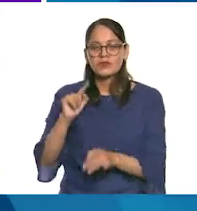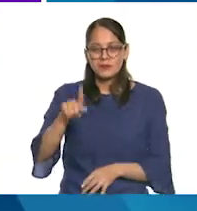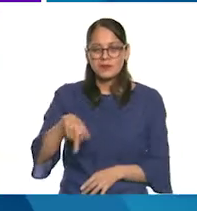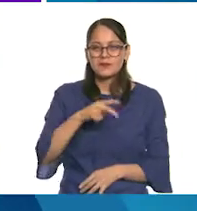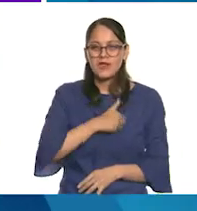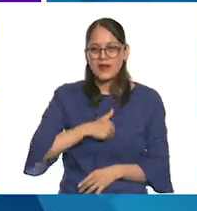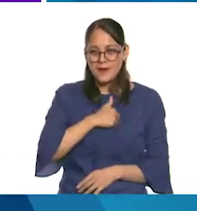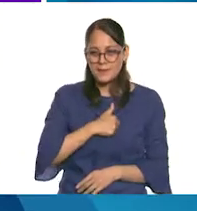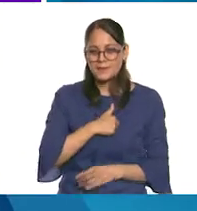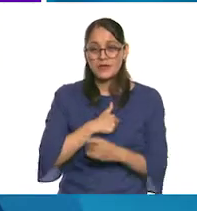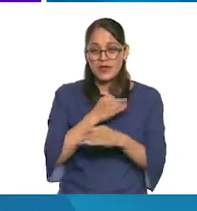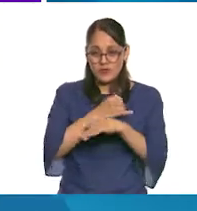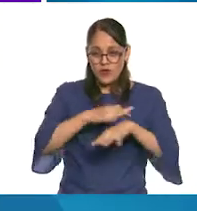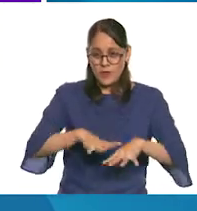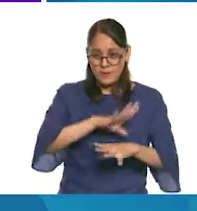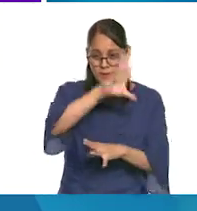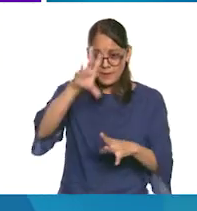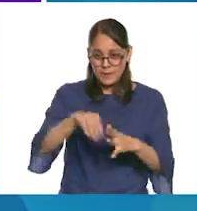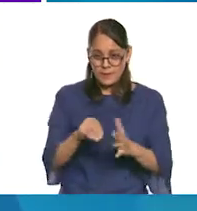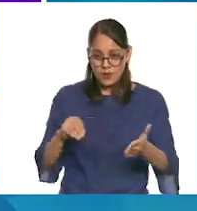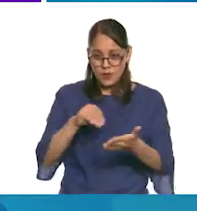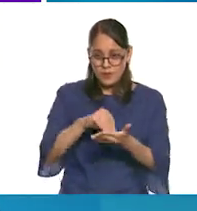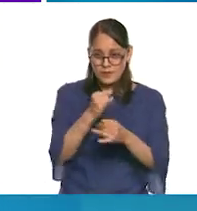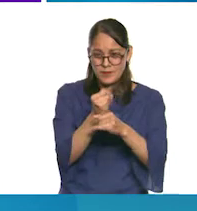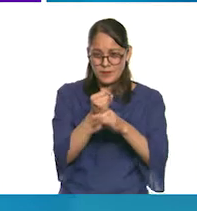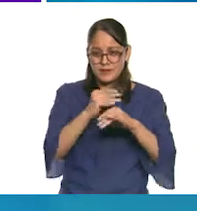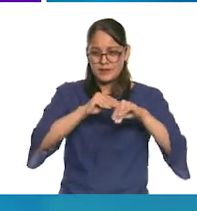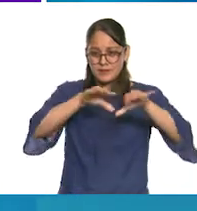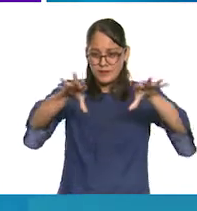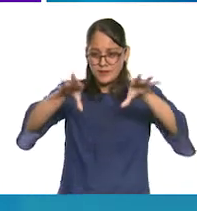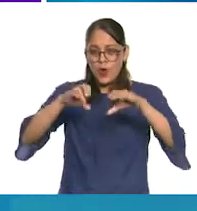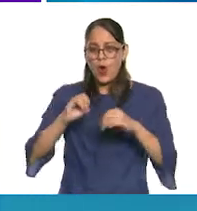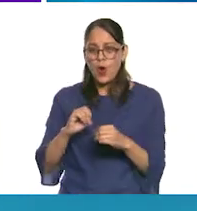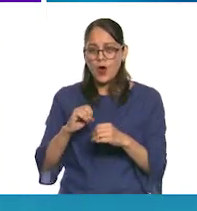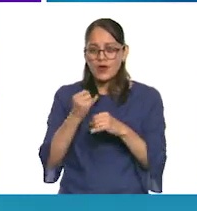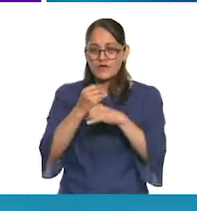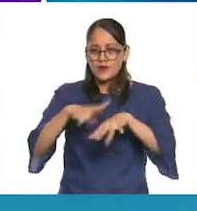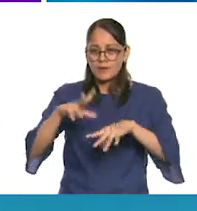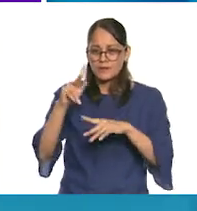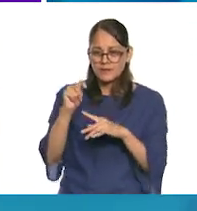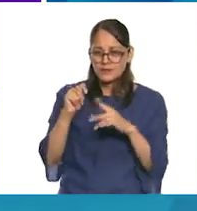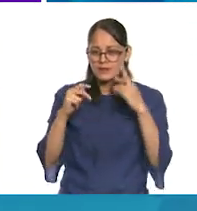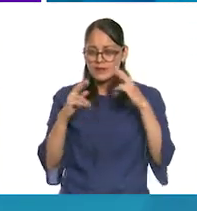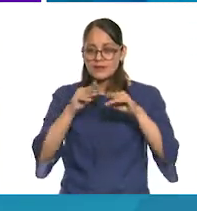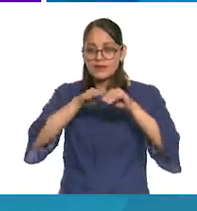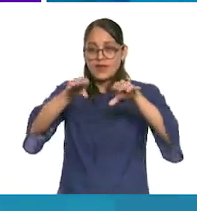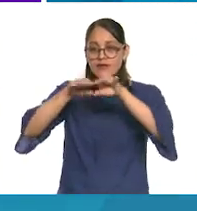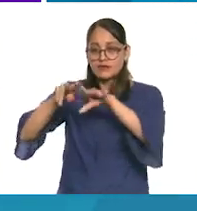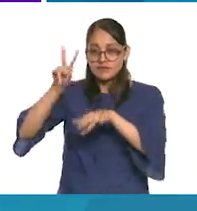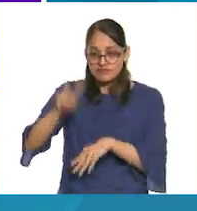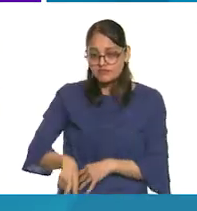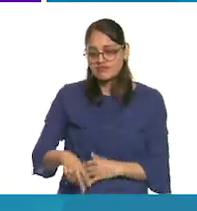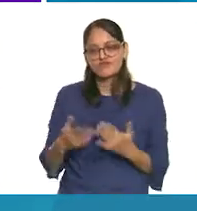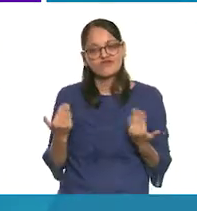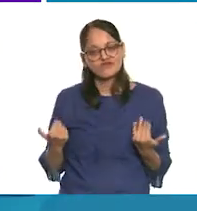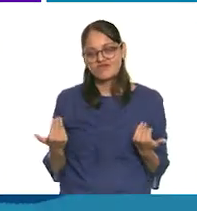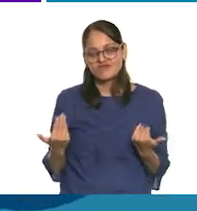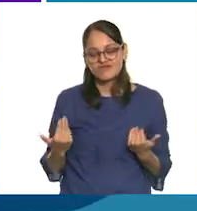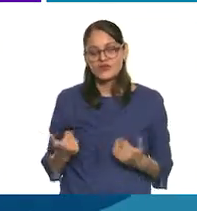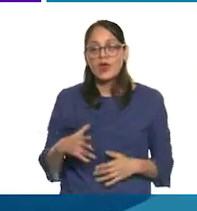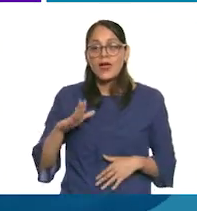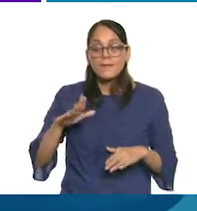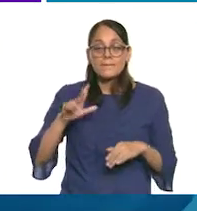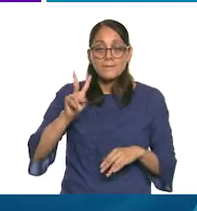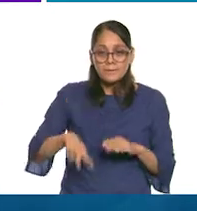Desafortunadamente, no todo lo que se publica en las redes o lo que se dice en los medios de comunicación es verdadero. Por lo tanto,